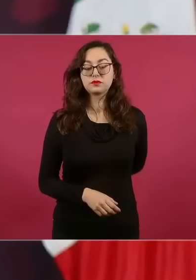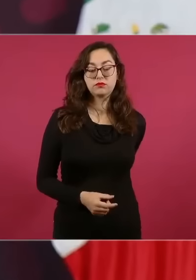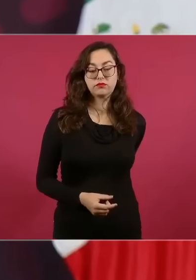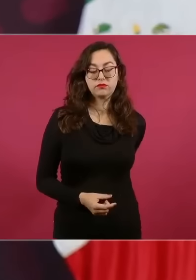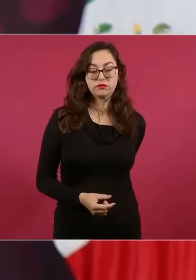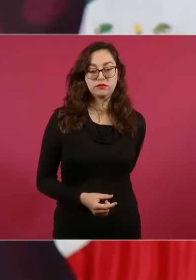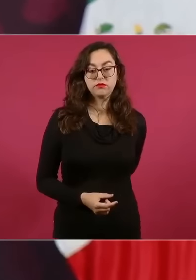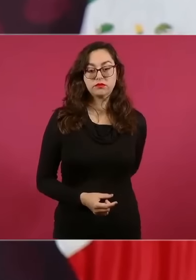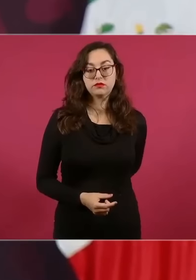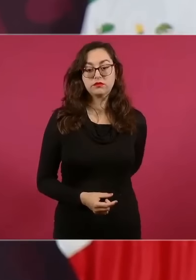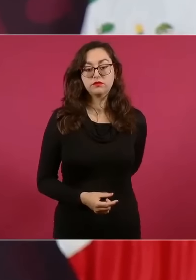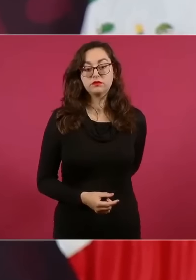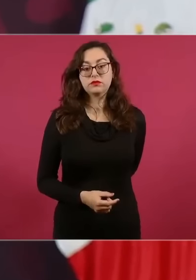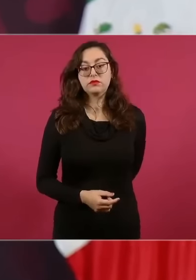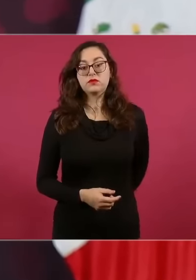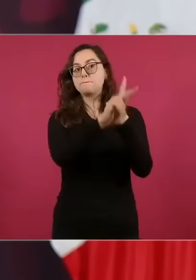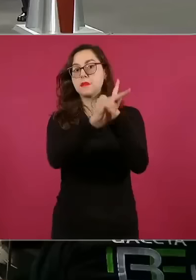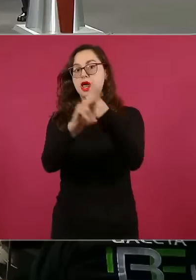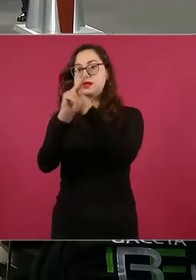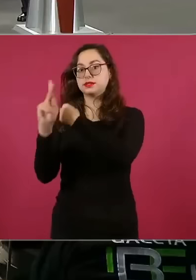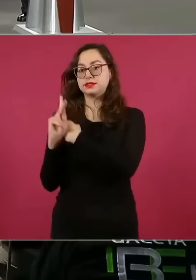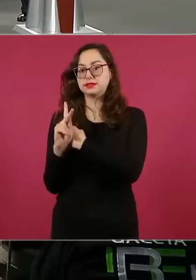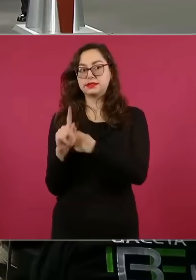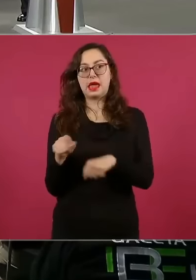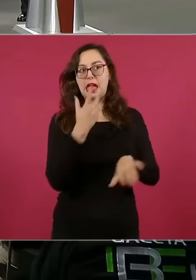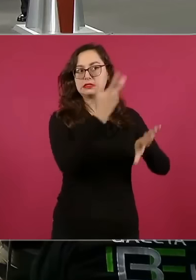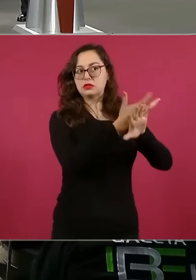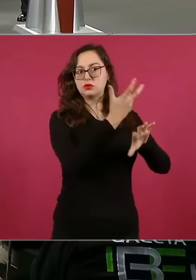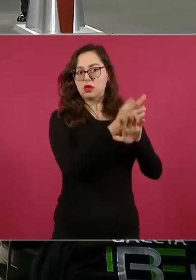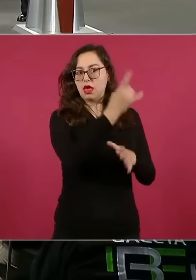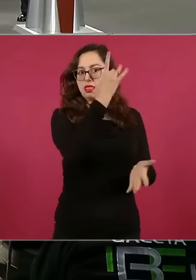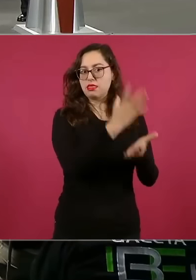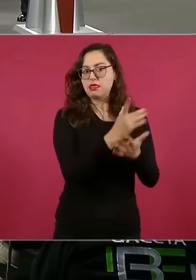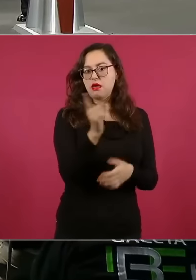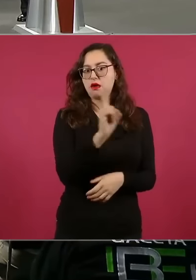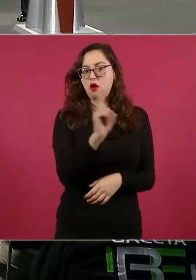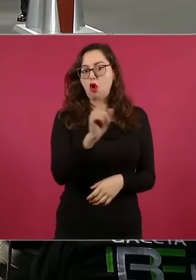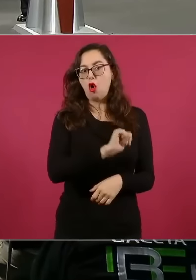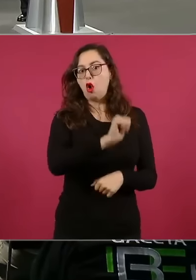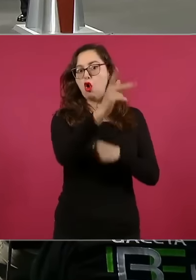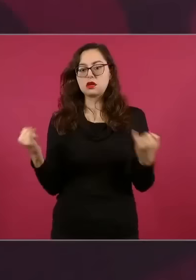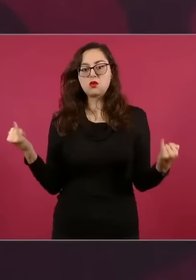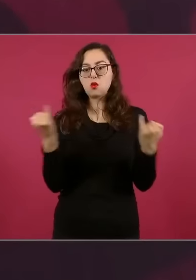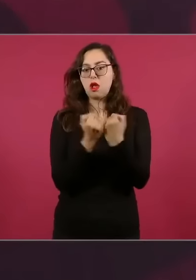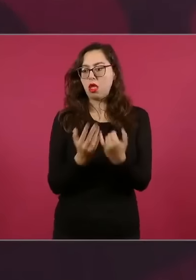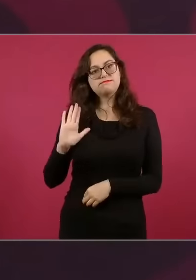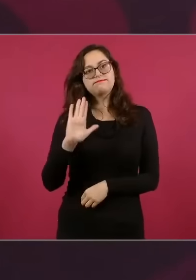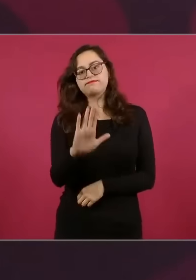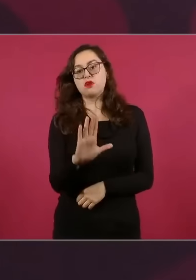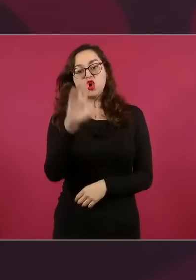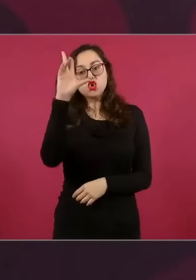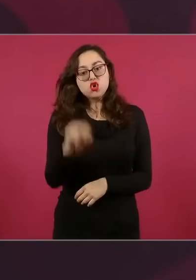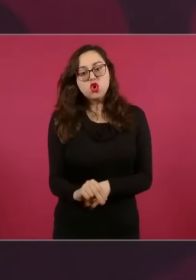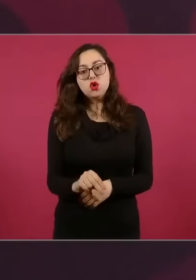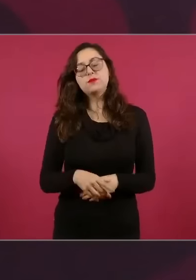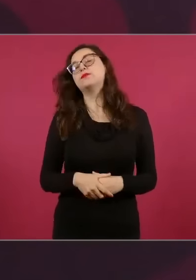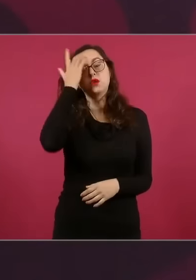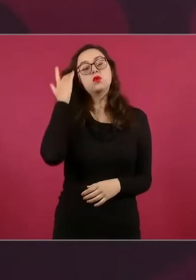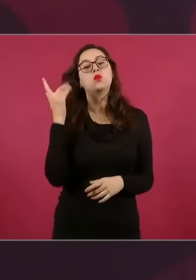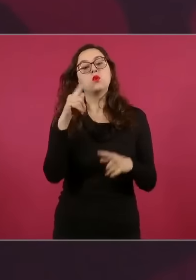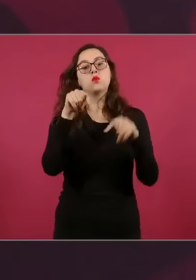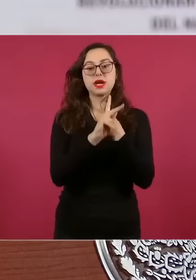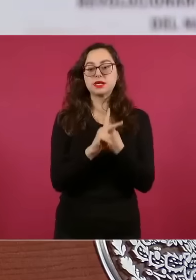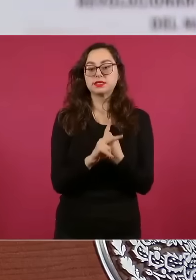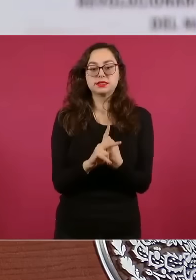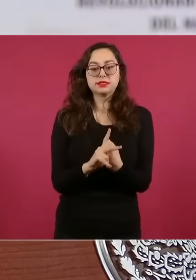extranjera. no es nada más el caso de los Unidos, ninguna hegemonía, ningún país extranjero